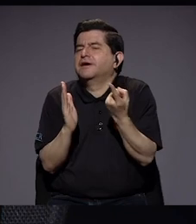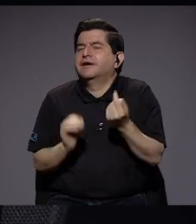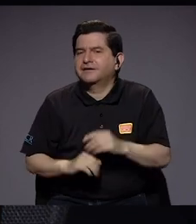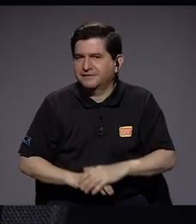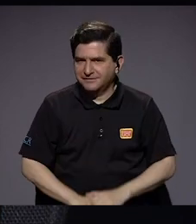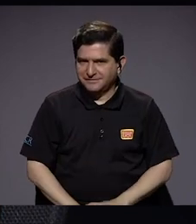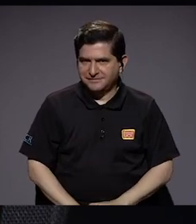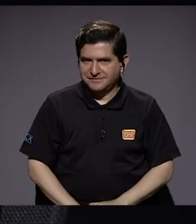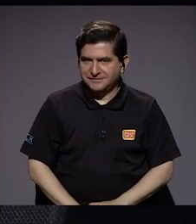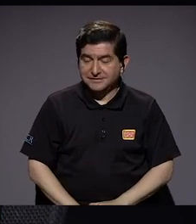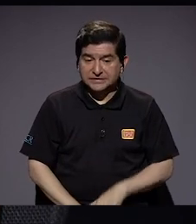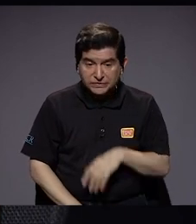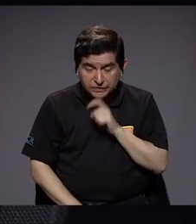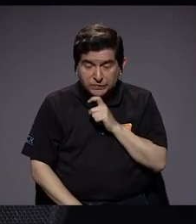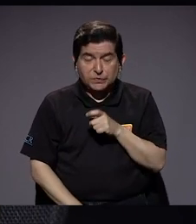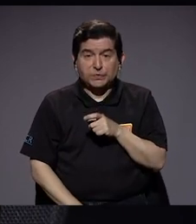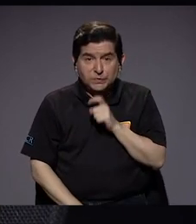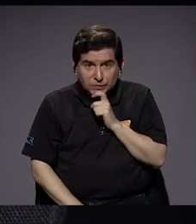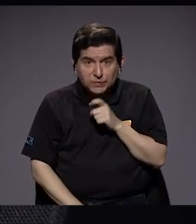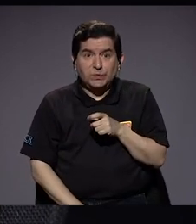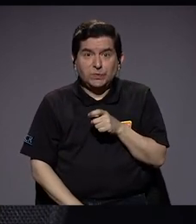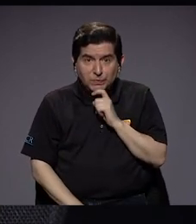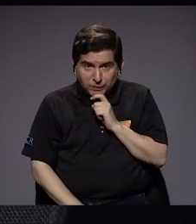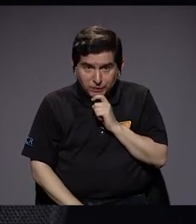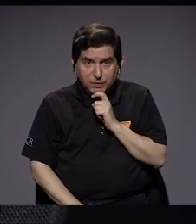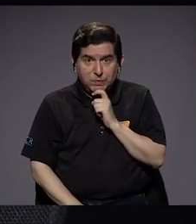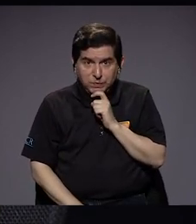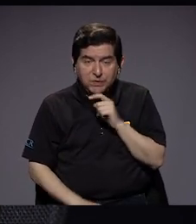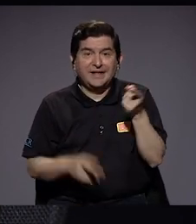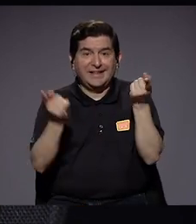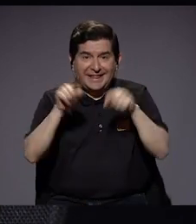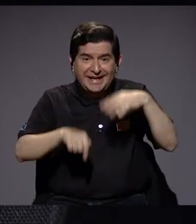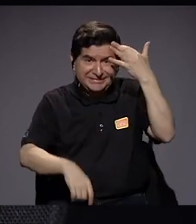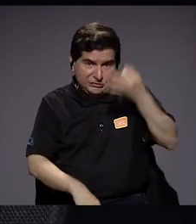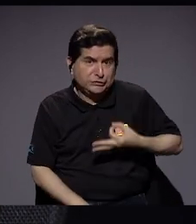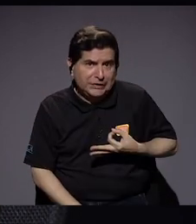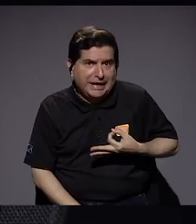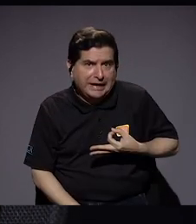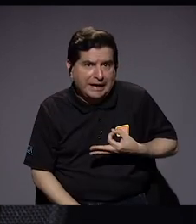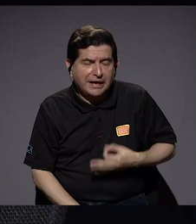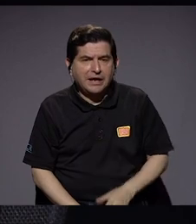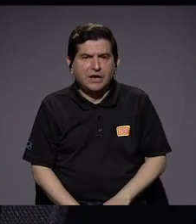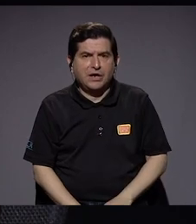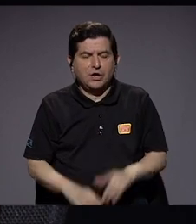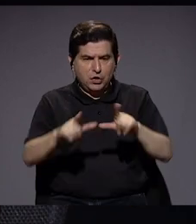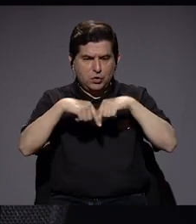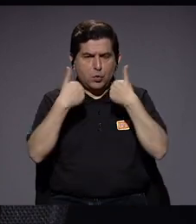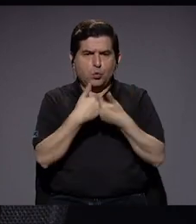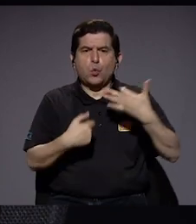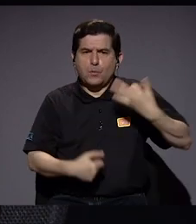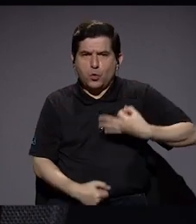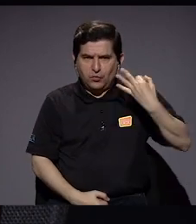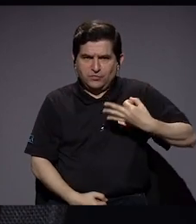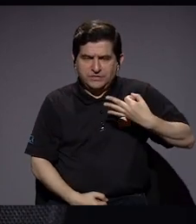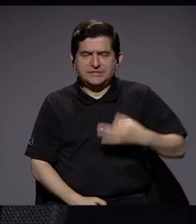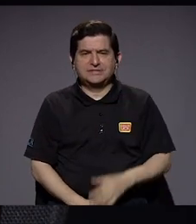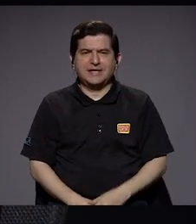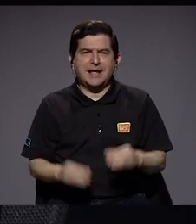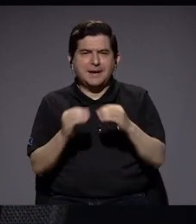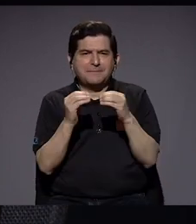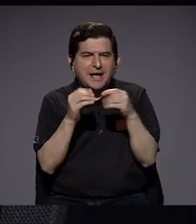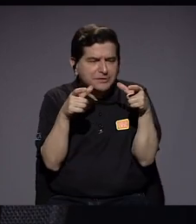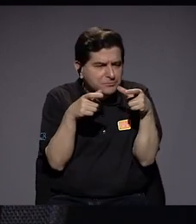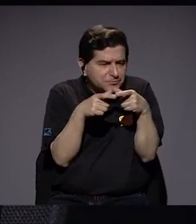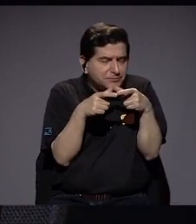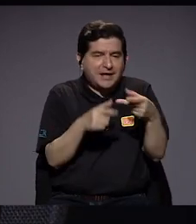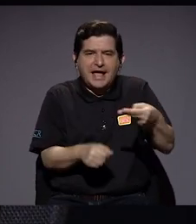Ha sido difícil, de hecho creo que la fracción oficialista probablemente es de las más pequeñas